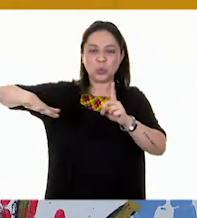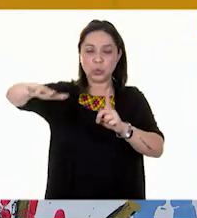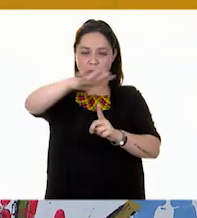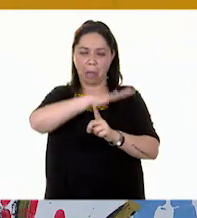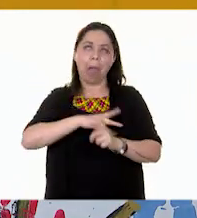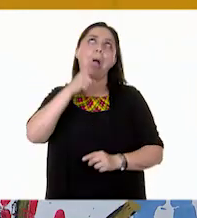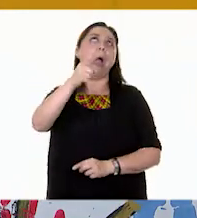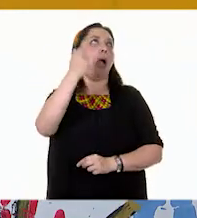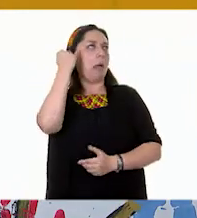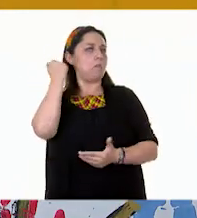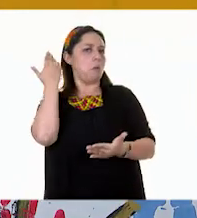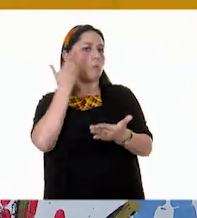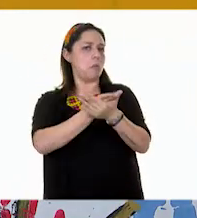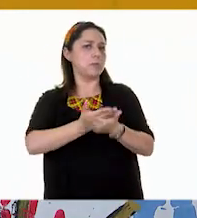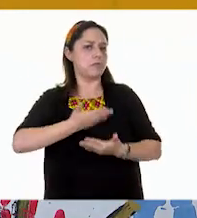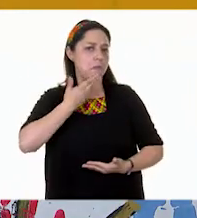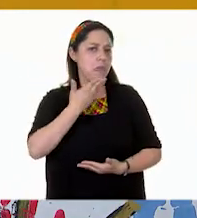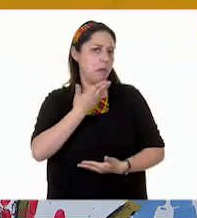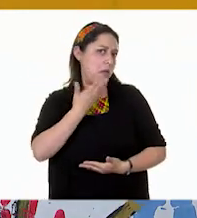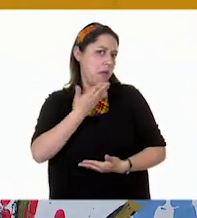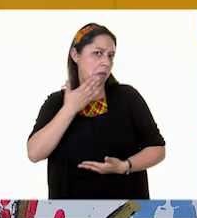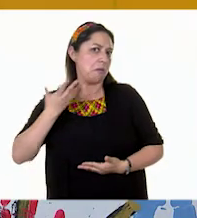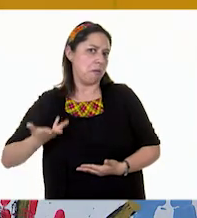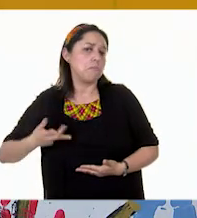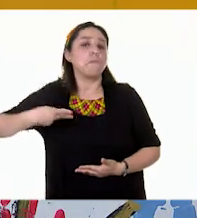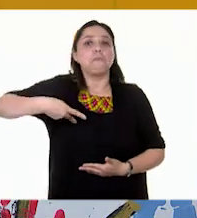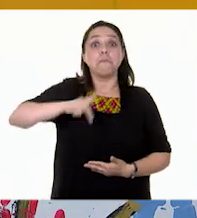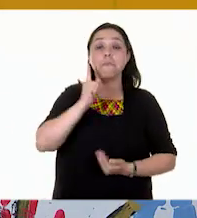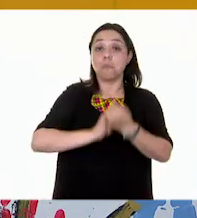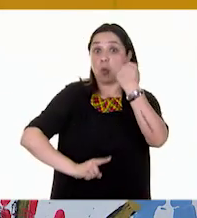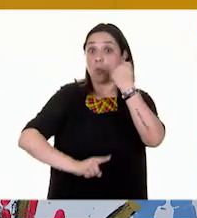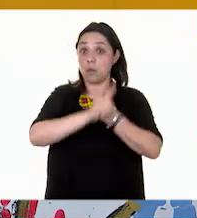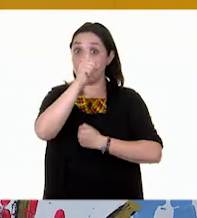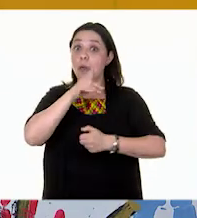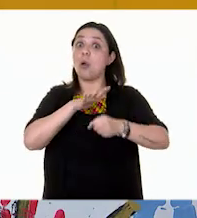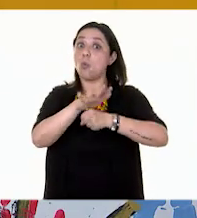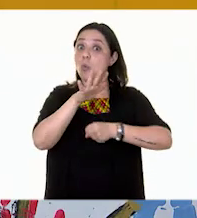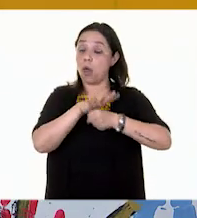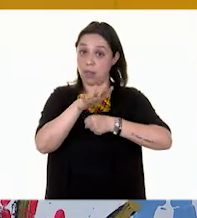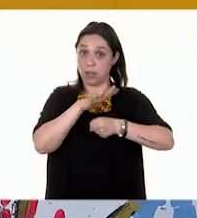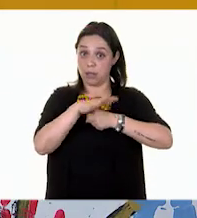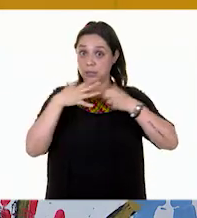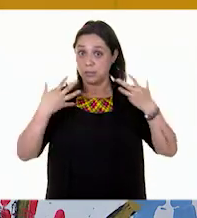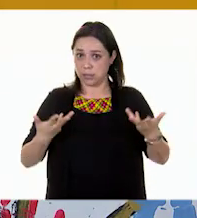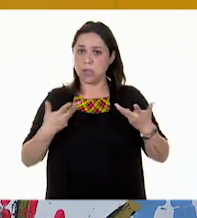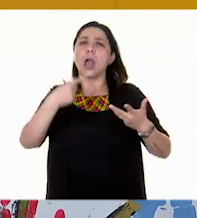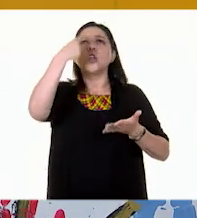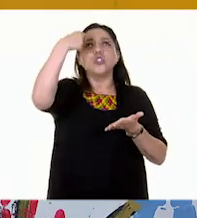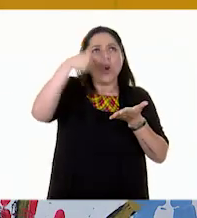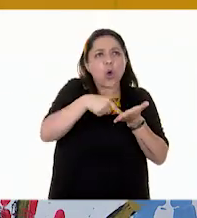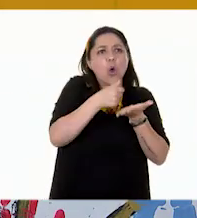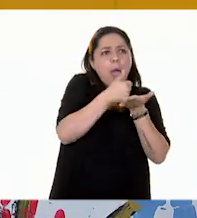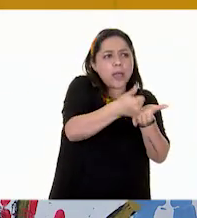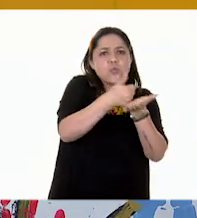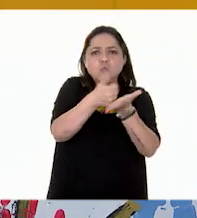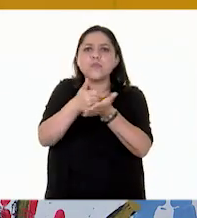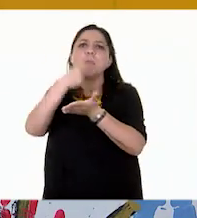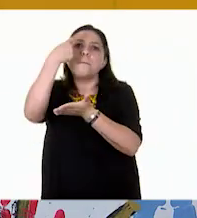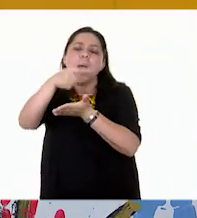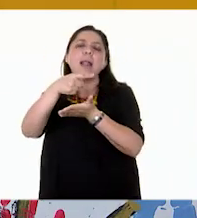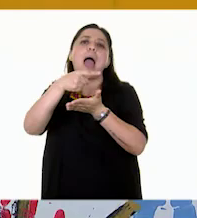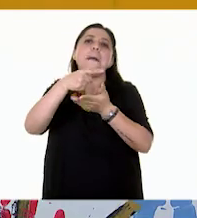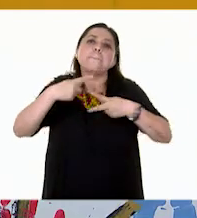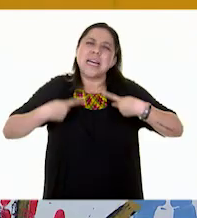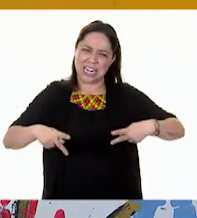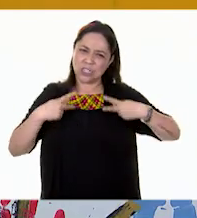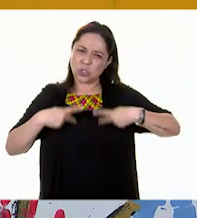propuesta. Pero además de combatir el problema, creo que la campaña también puede ayudar a informar a las personas el